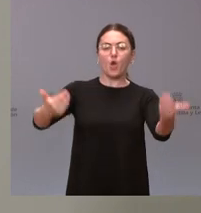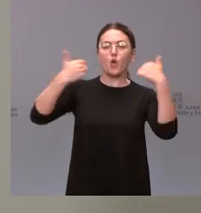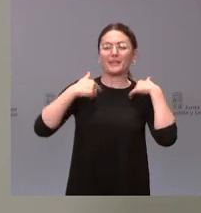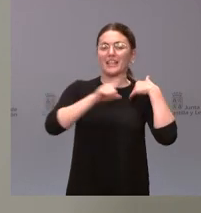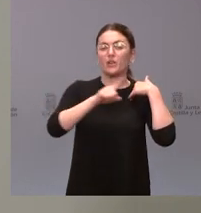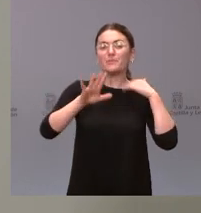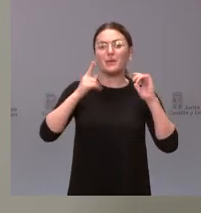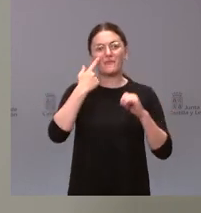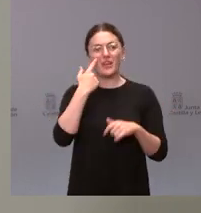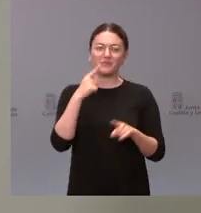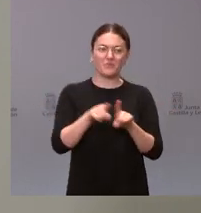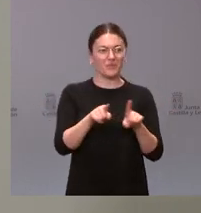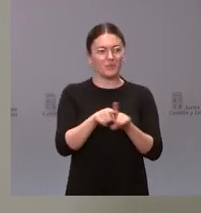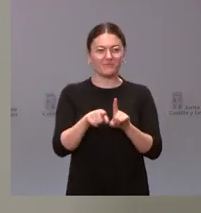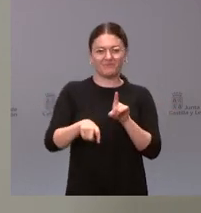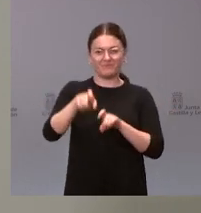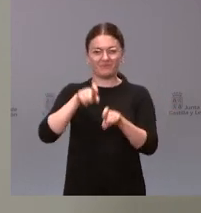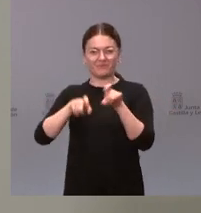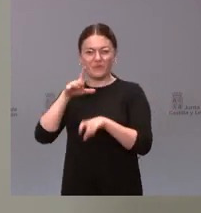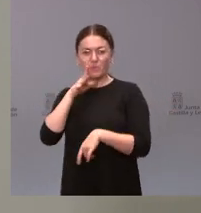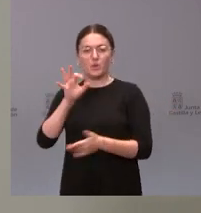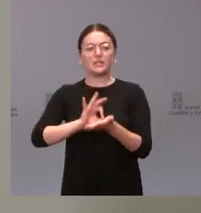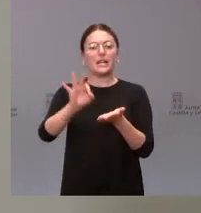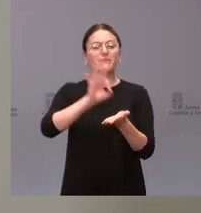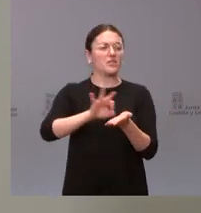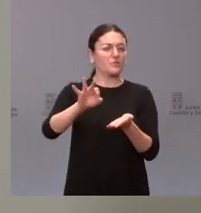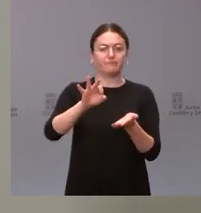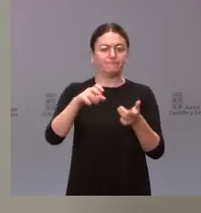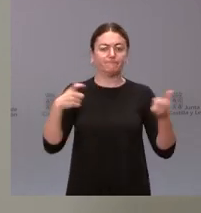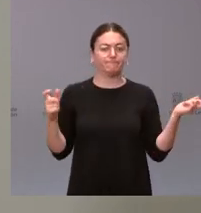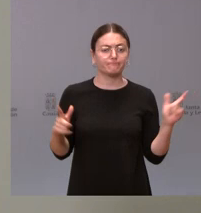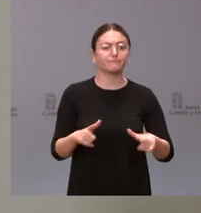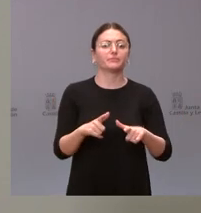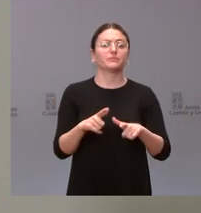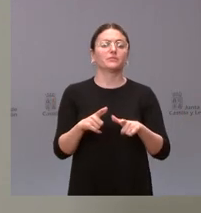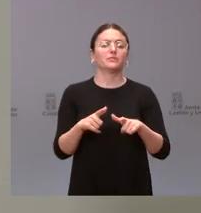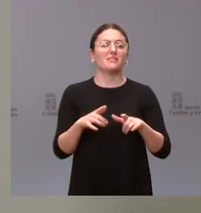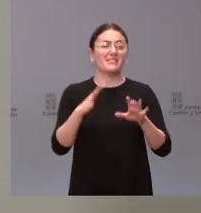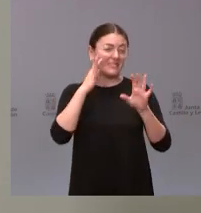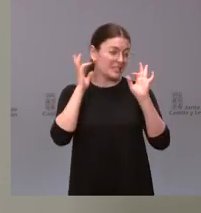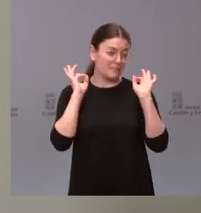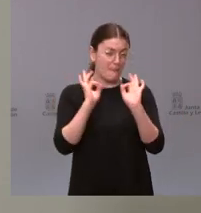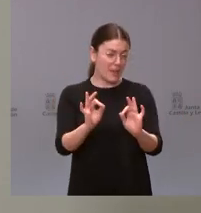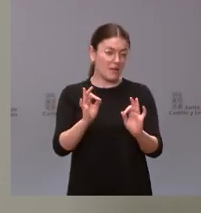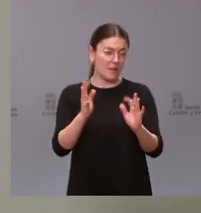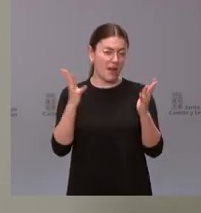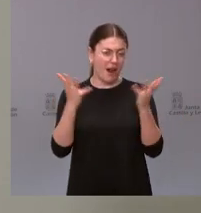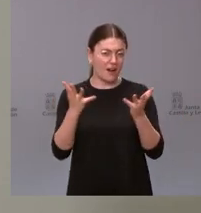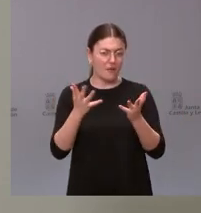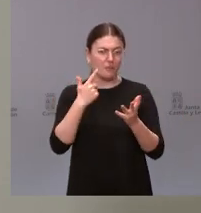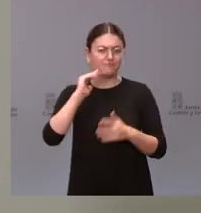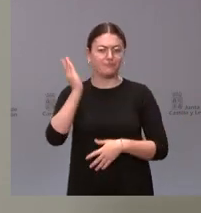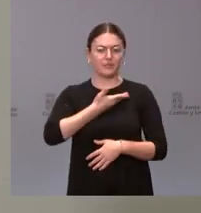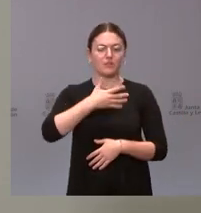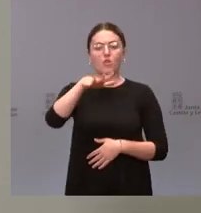está dando un paso atrás está reduciendo los servicios y esta reducción es especialmente grave y perjudicial para el mundo rural por